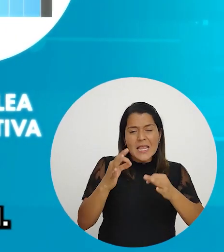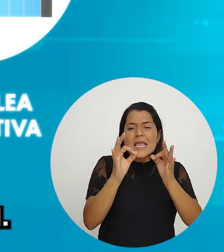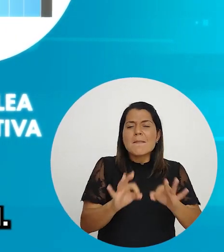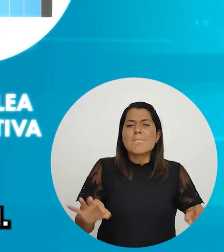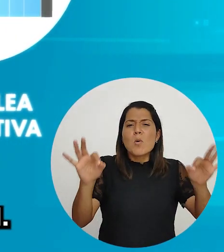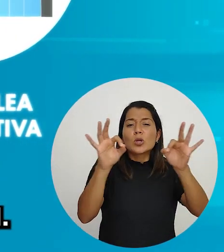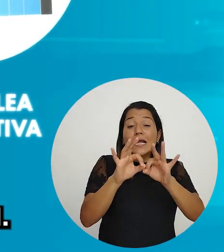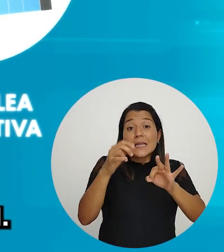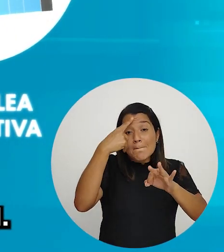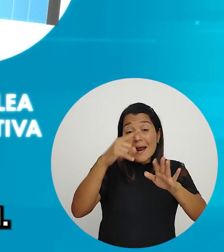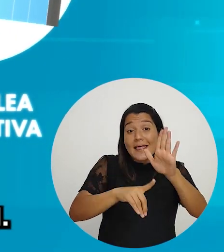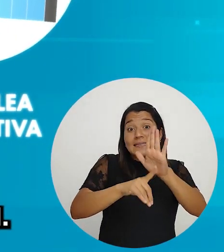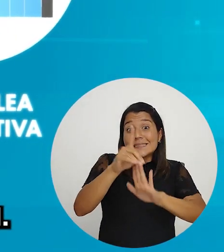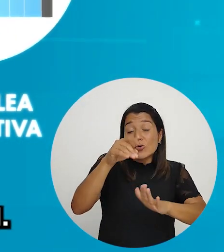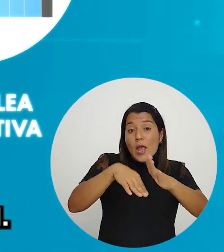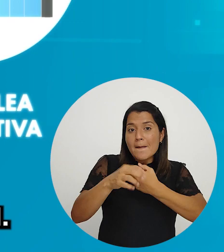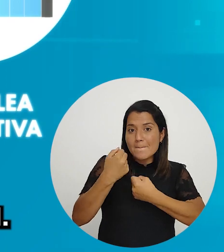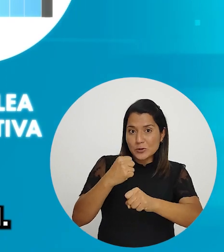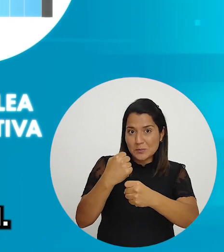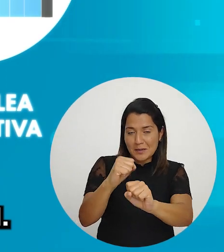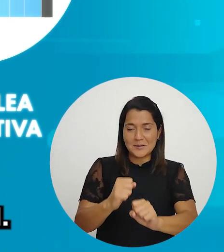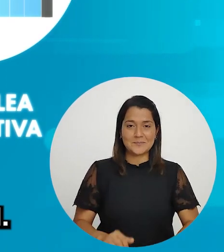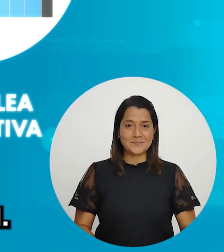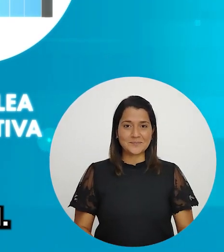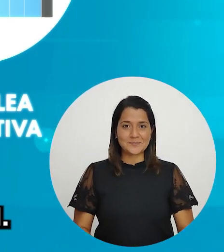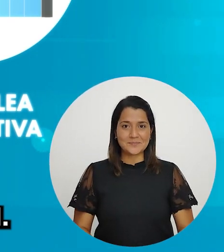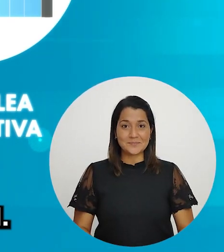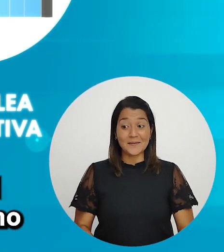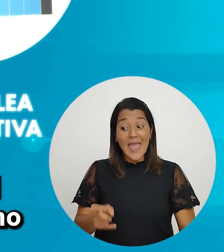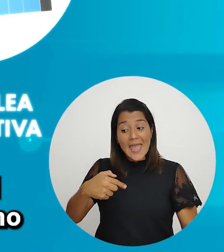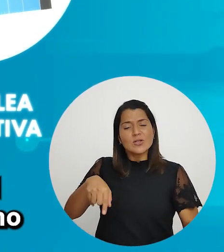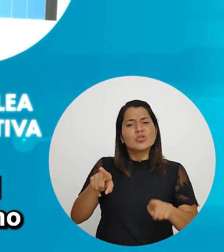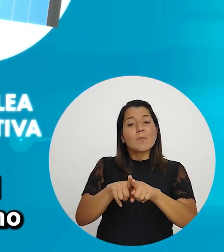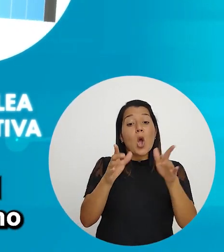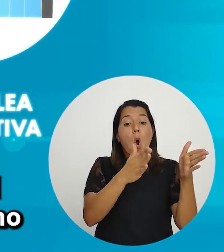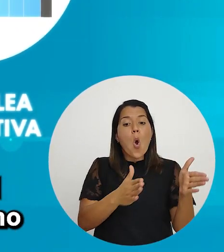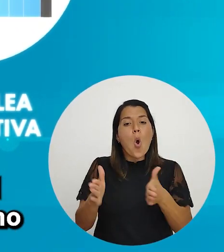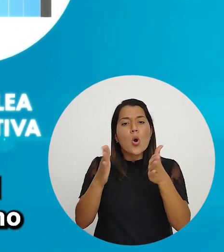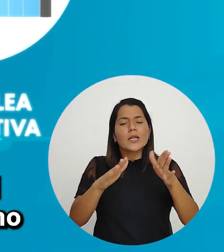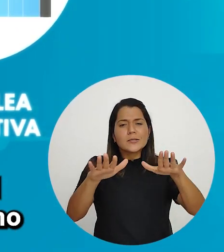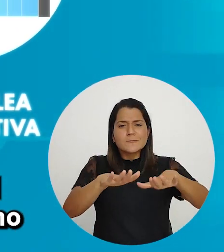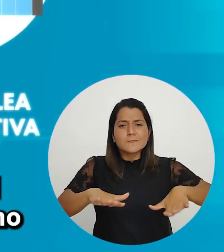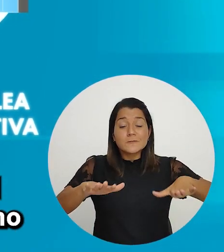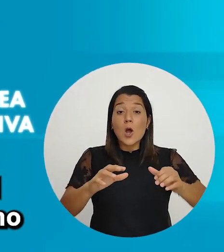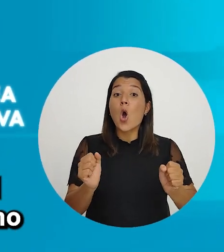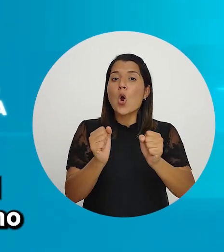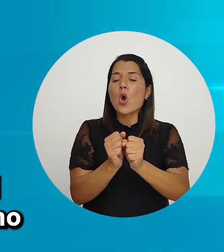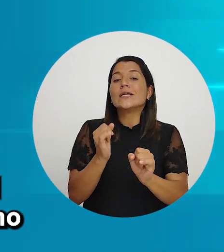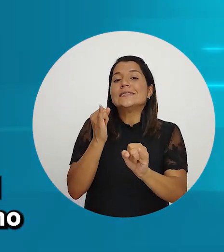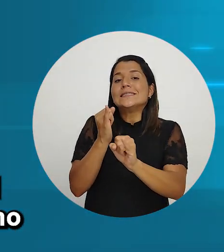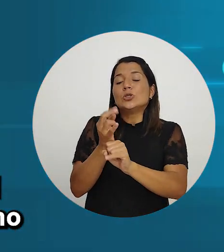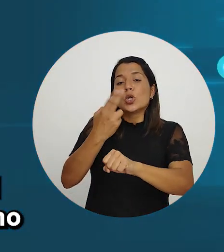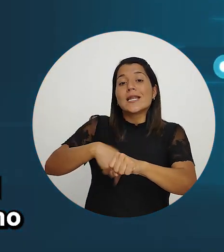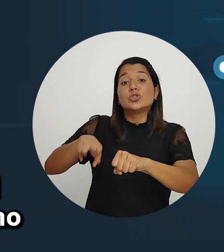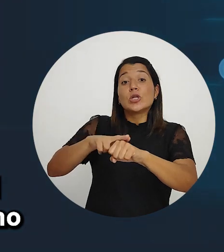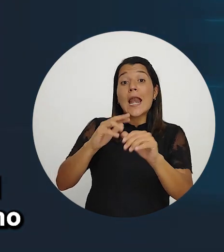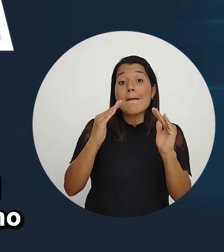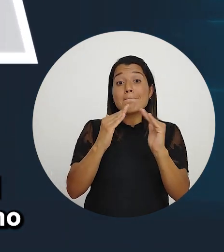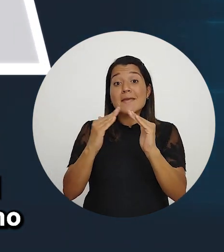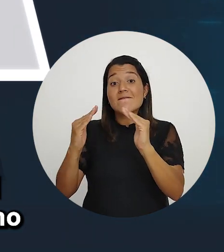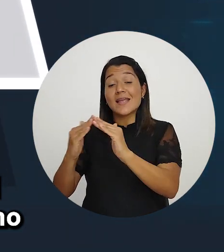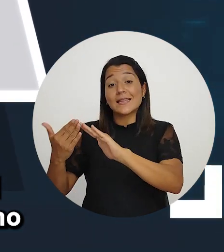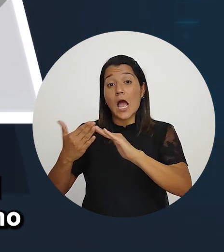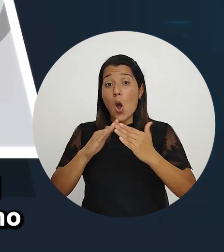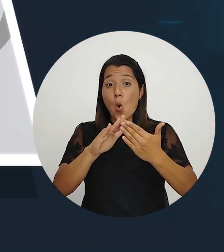consideren importantes para el desarrollo municipal. Ordenan el territorio en conjunto con el Instituto Nacional de